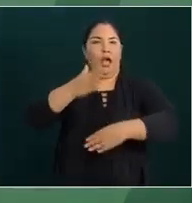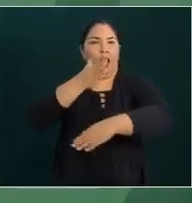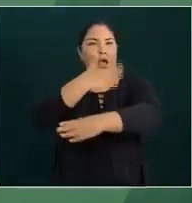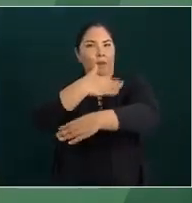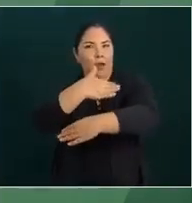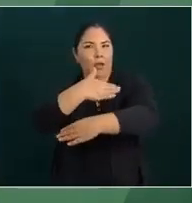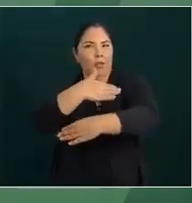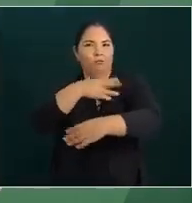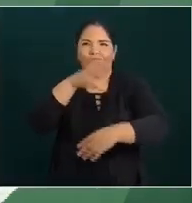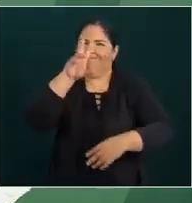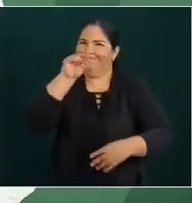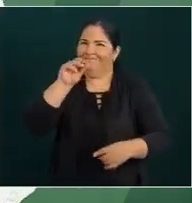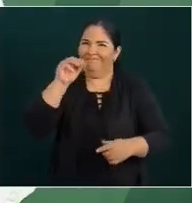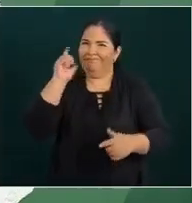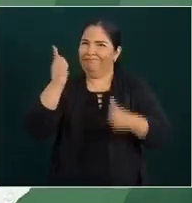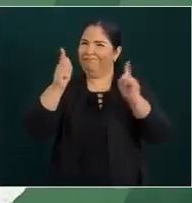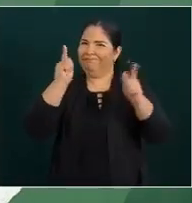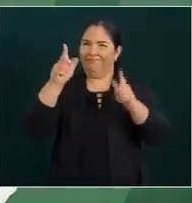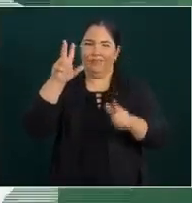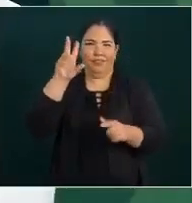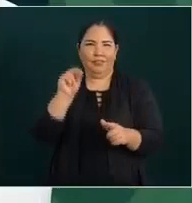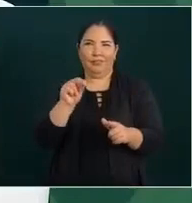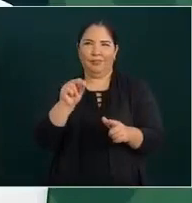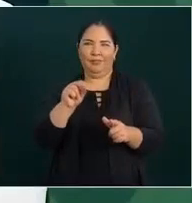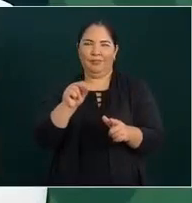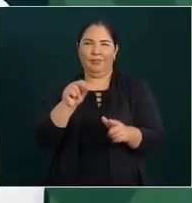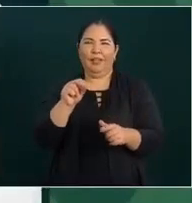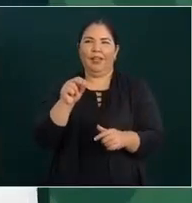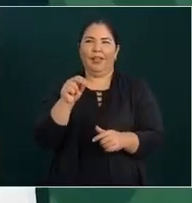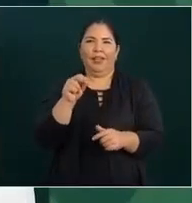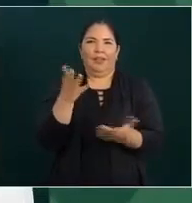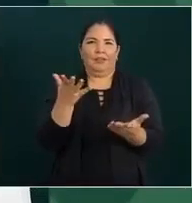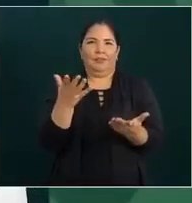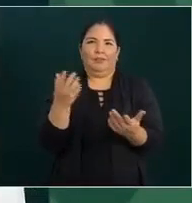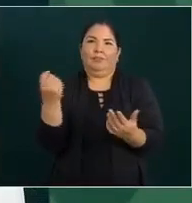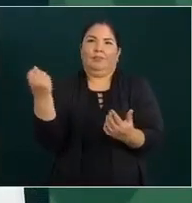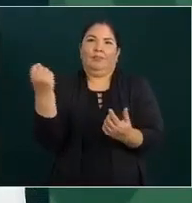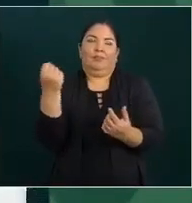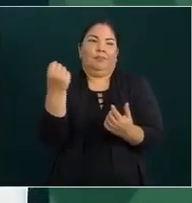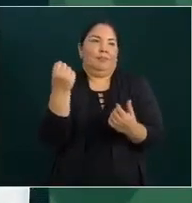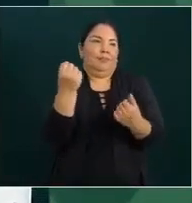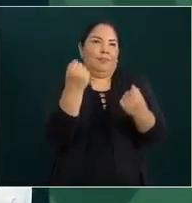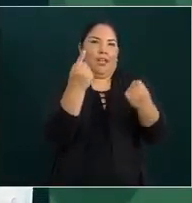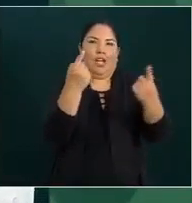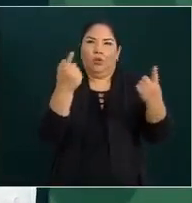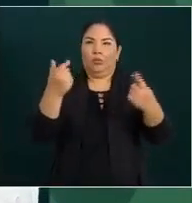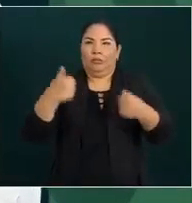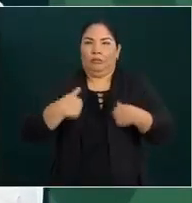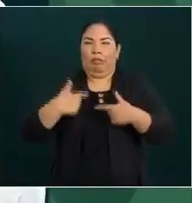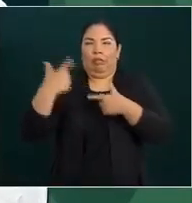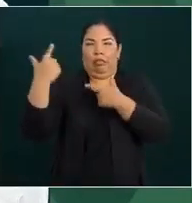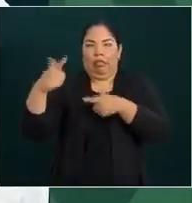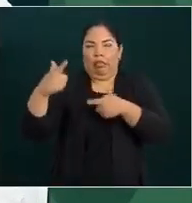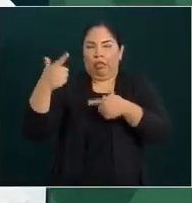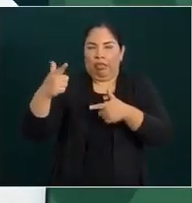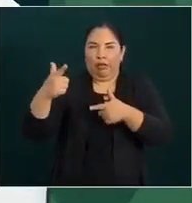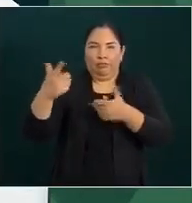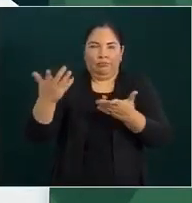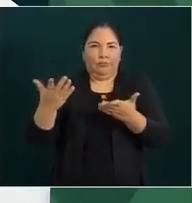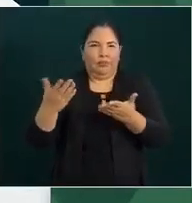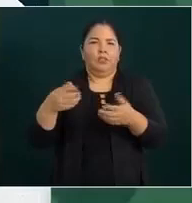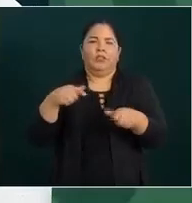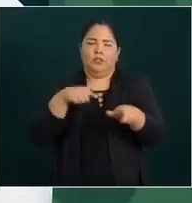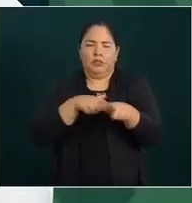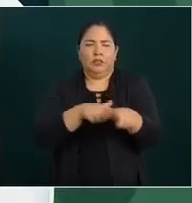no balazos, hasta se burlaron. Y todavía.